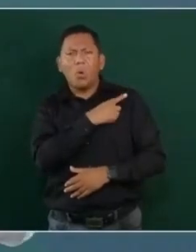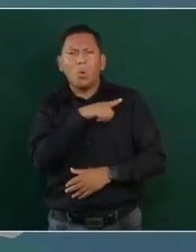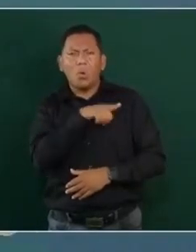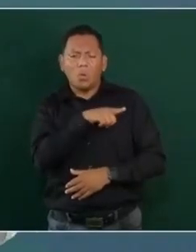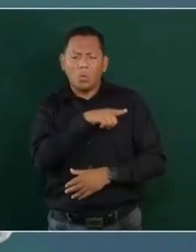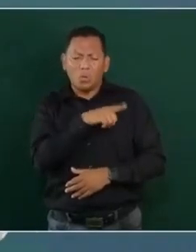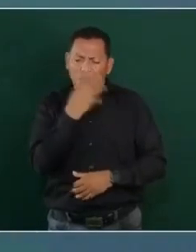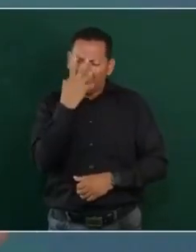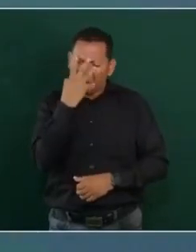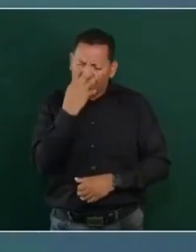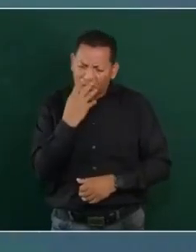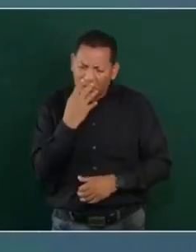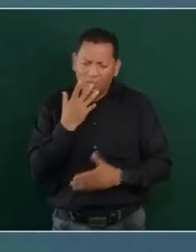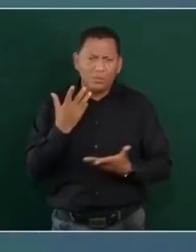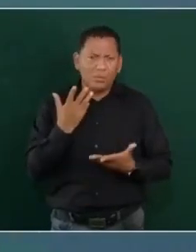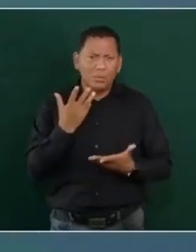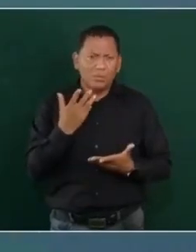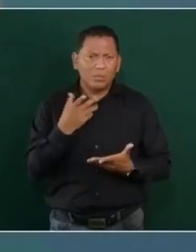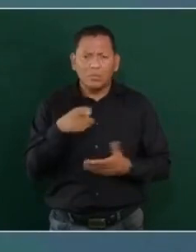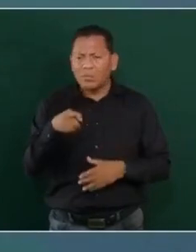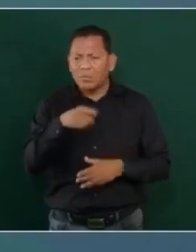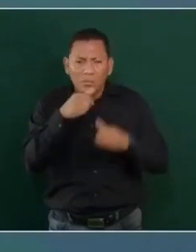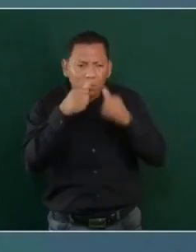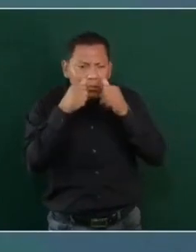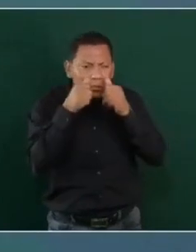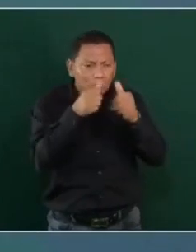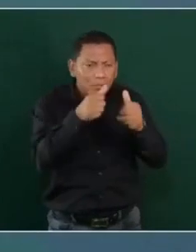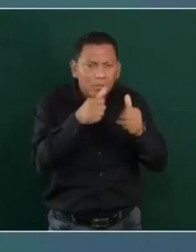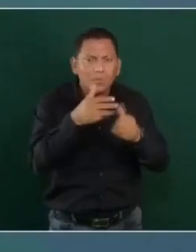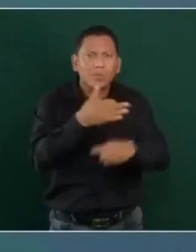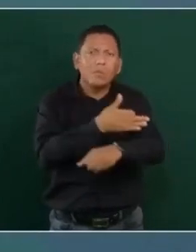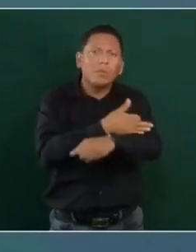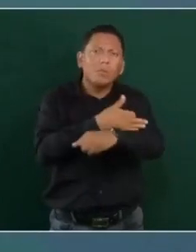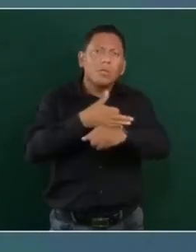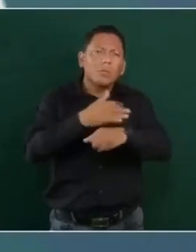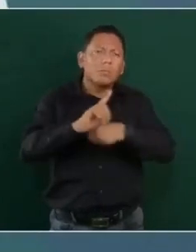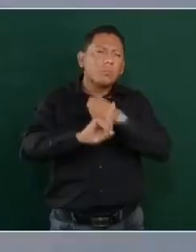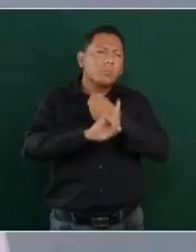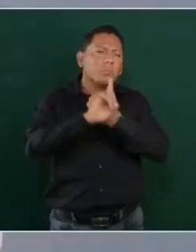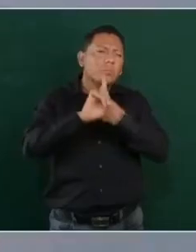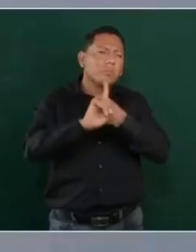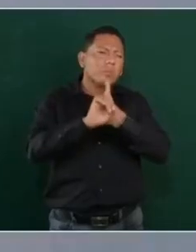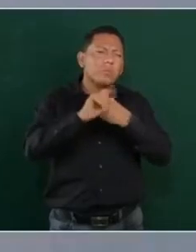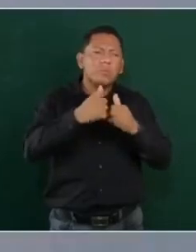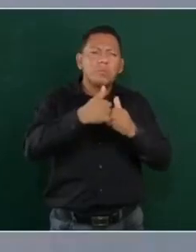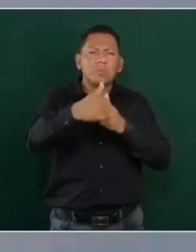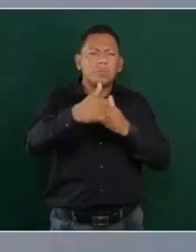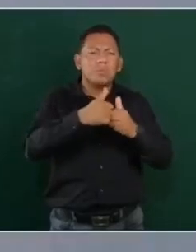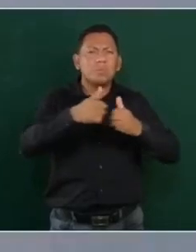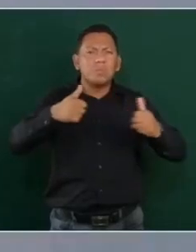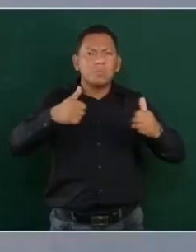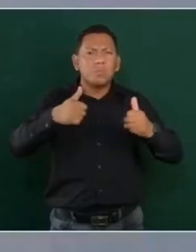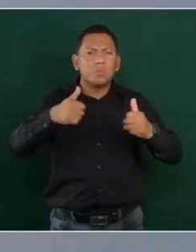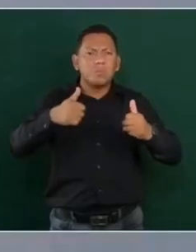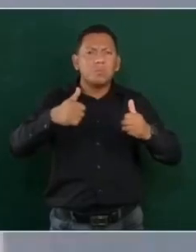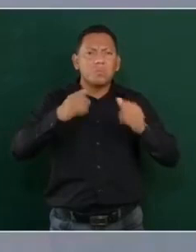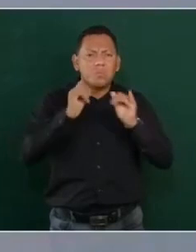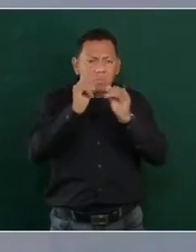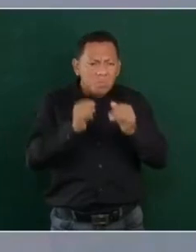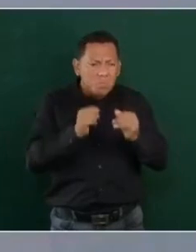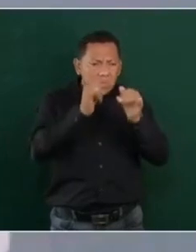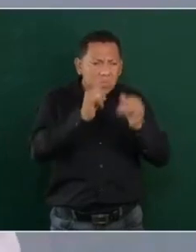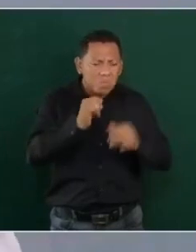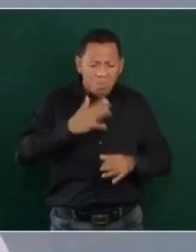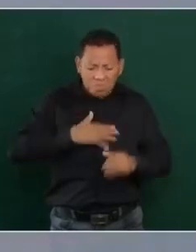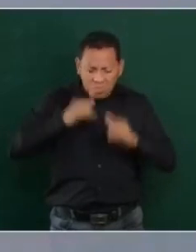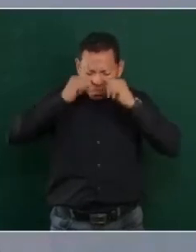no están siendo atendidos, hay mucha desintegración de las familias, hay mucho individualismo, hay